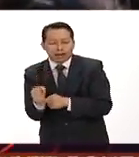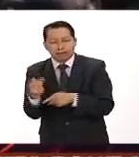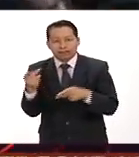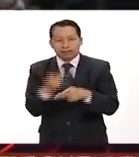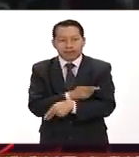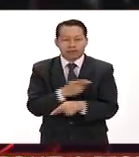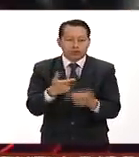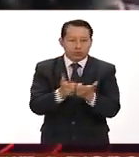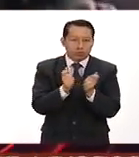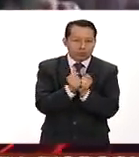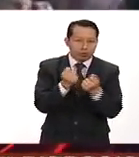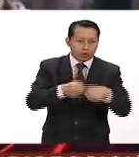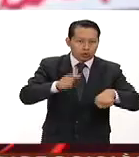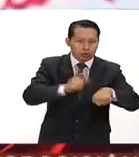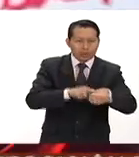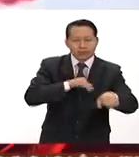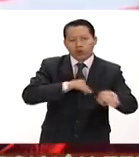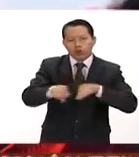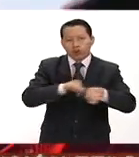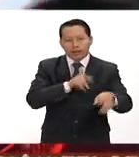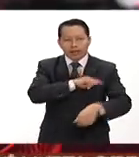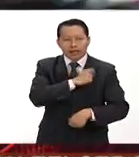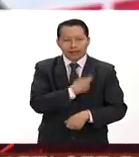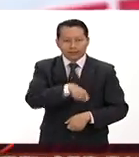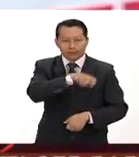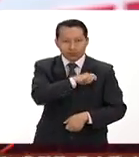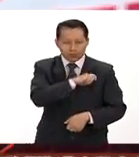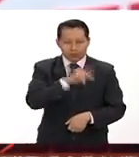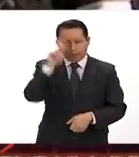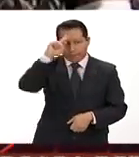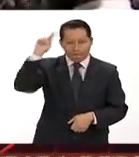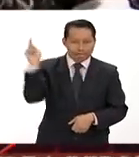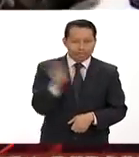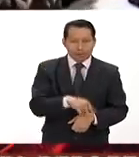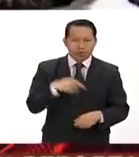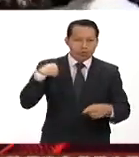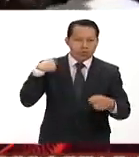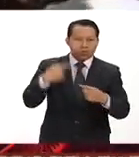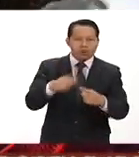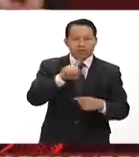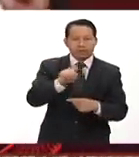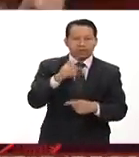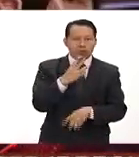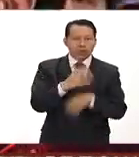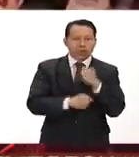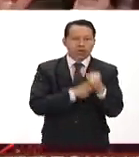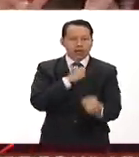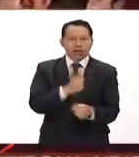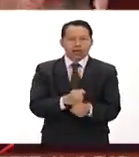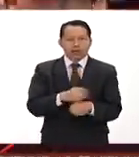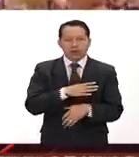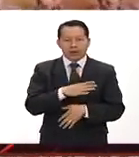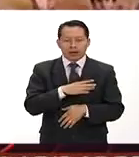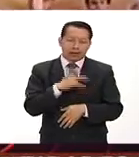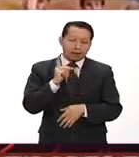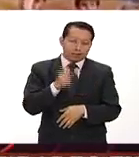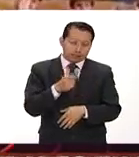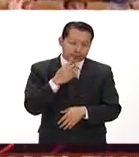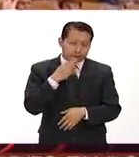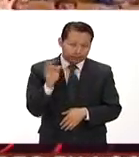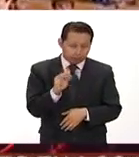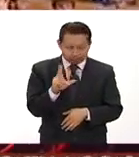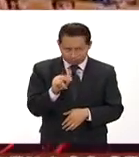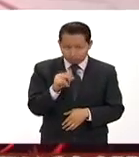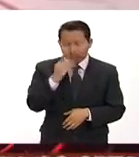Socialista Obrero Español en su peor crisis en 104 años de existencia no es cualquier cosa